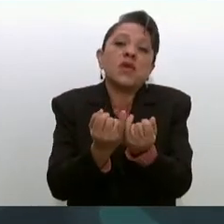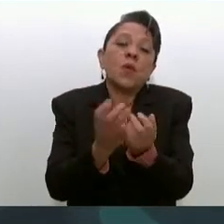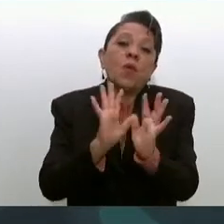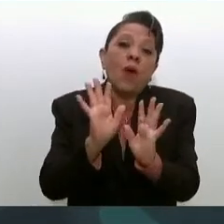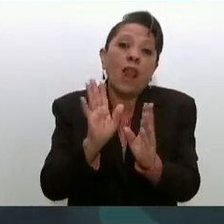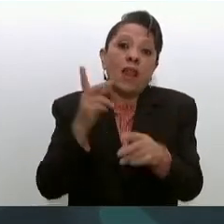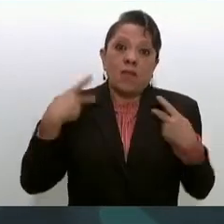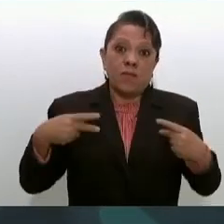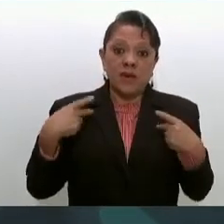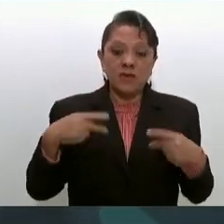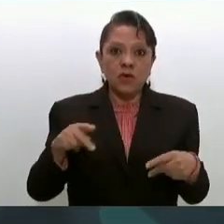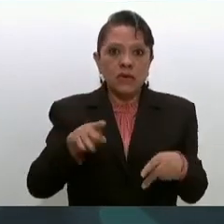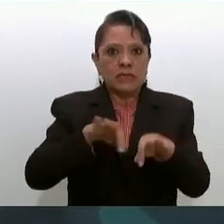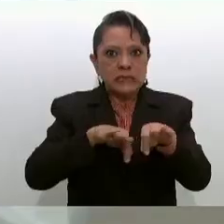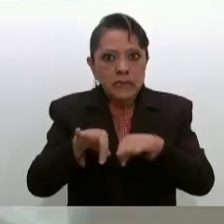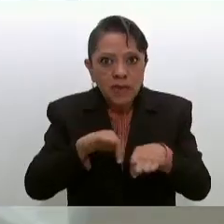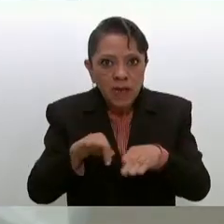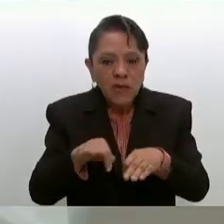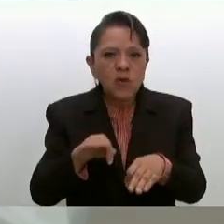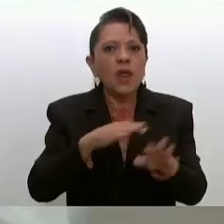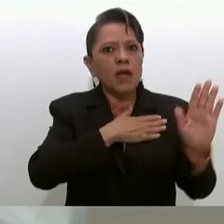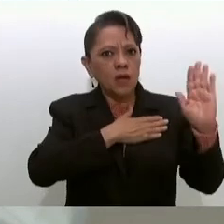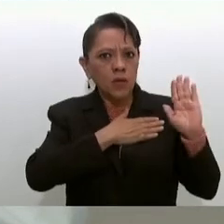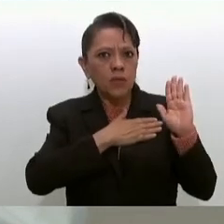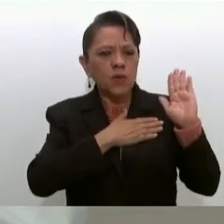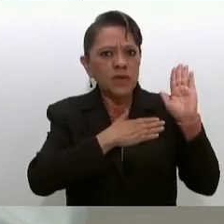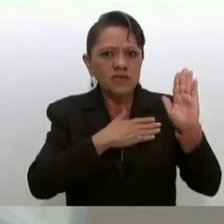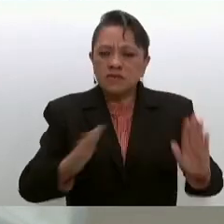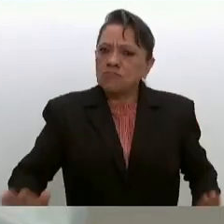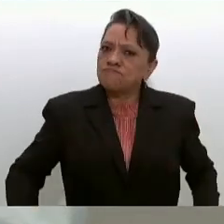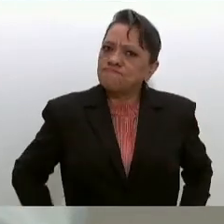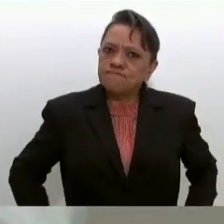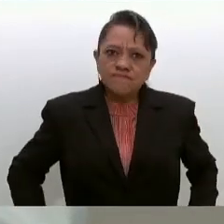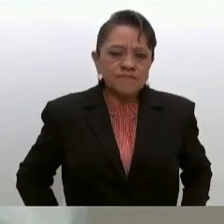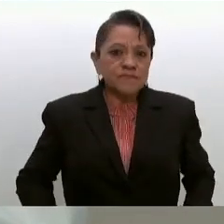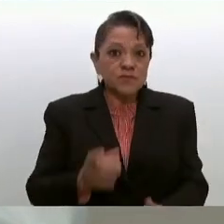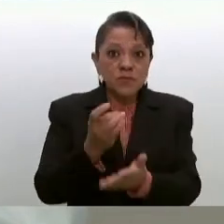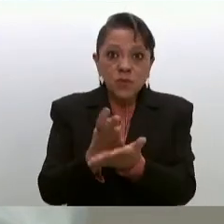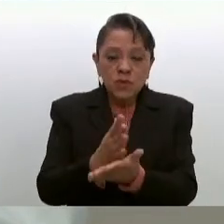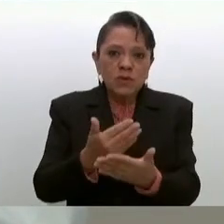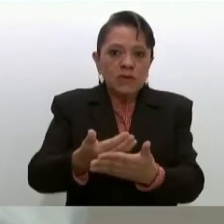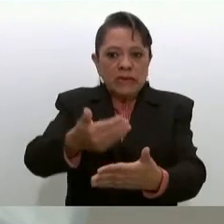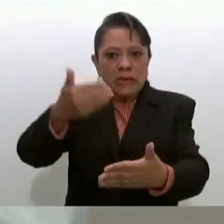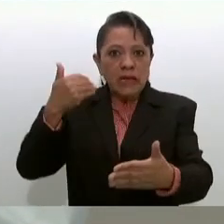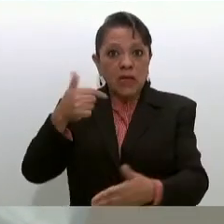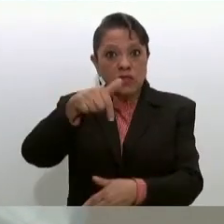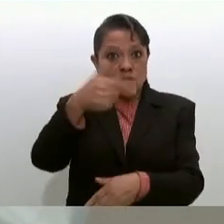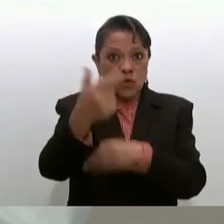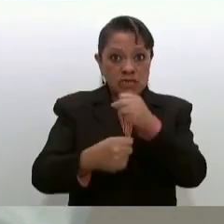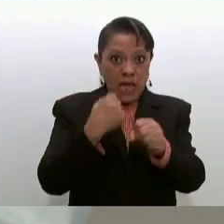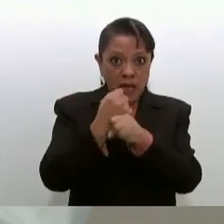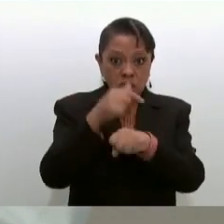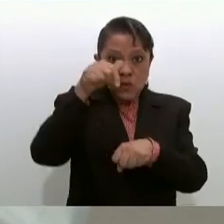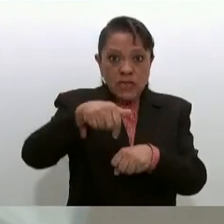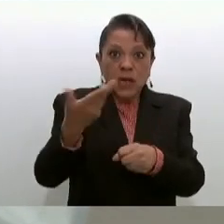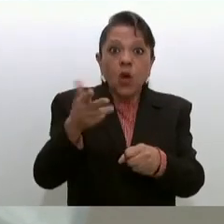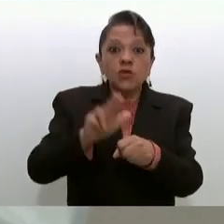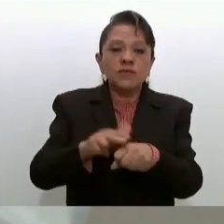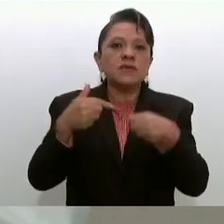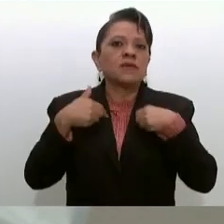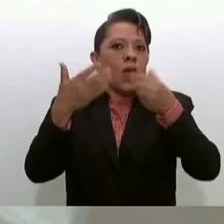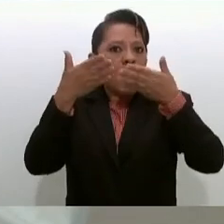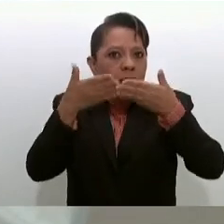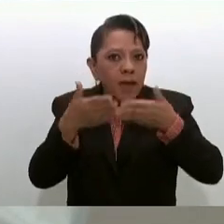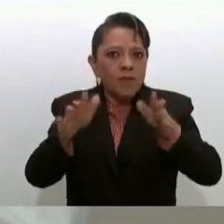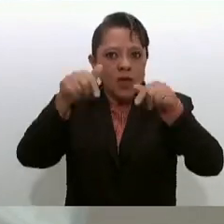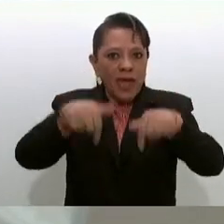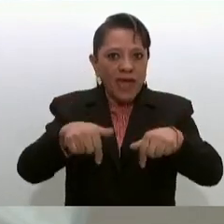comprometida y carácter único. Desde hace 12 años, este hospital me abrió la puerta donde he logrado mis sueños,